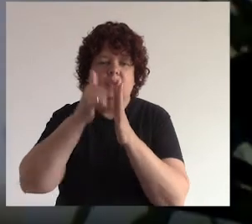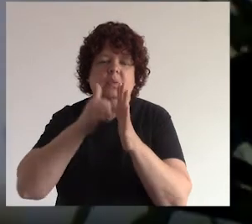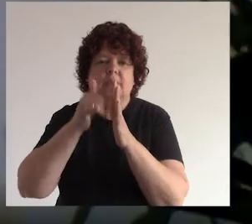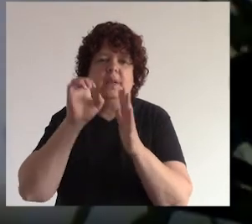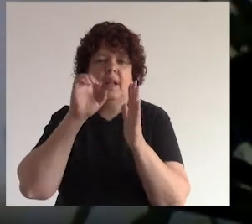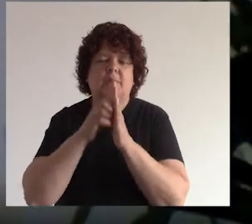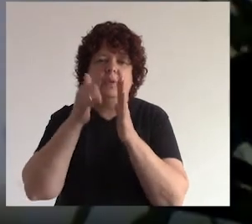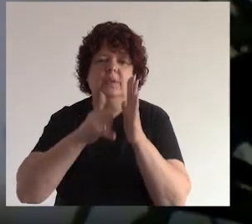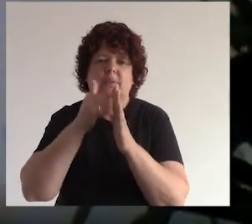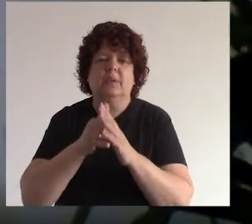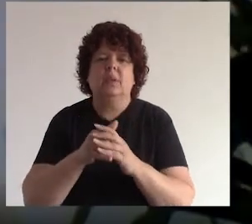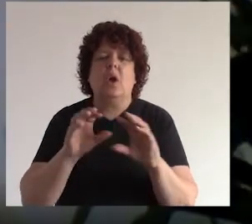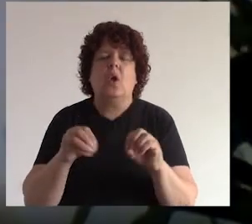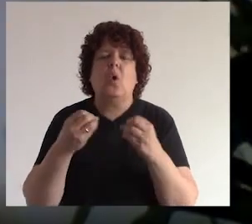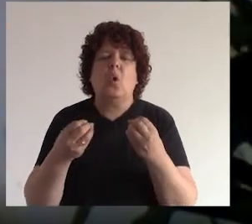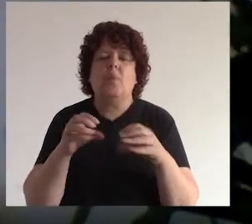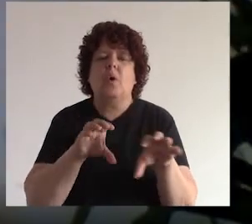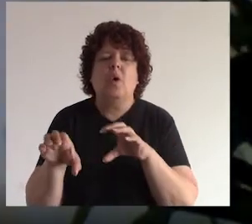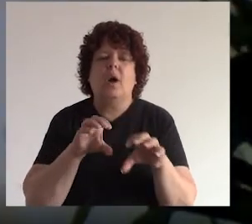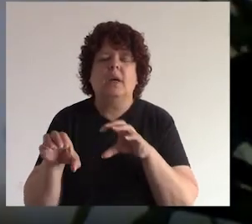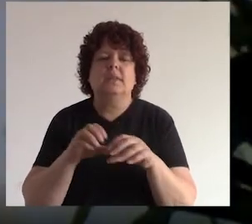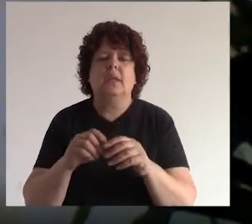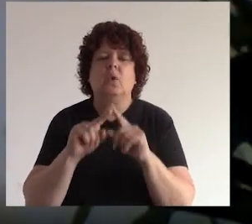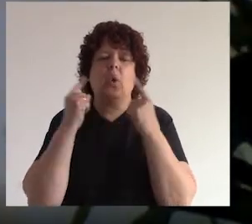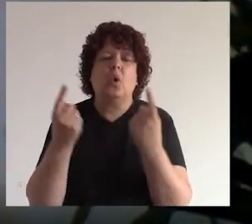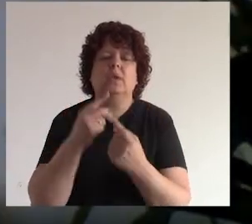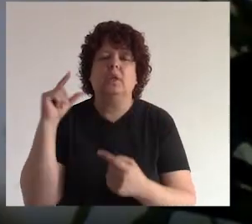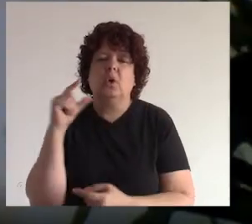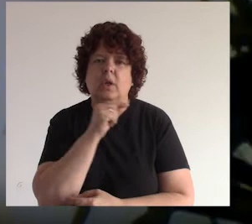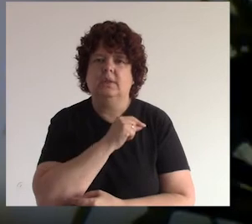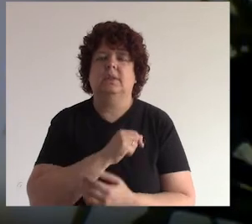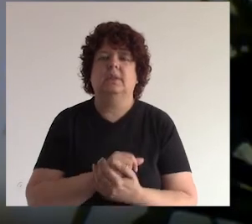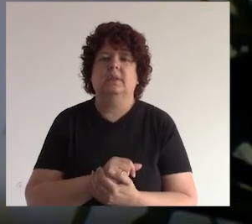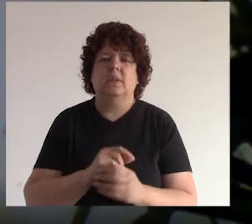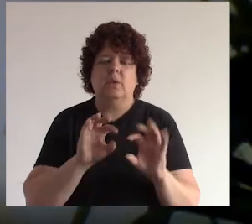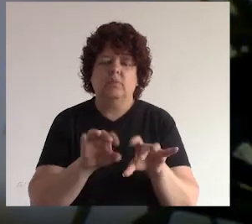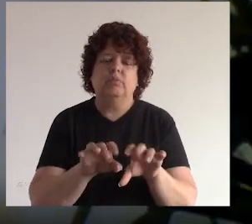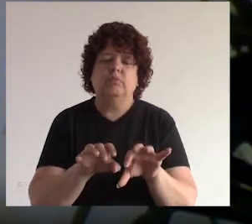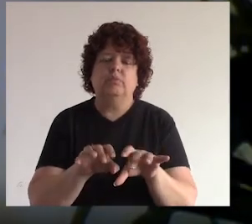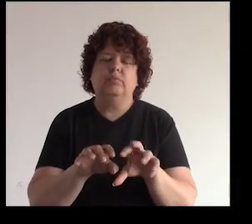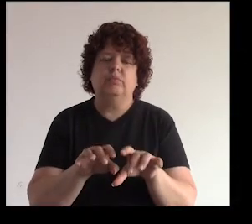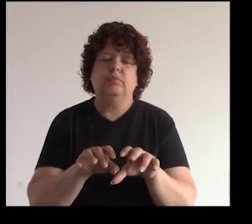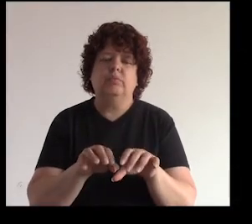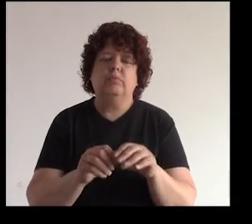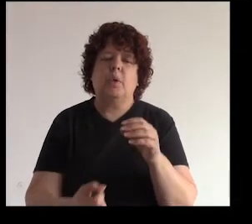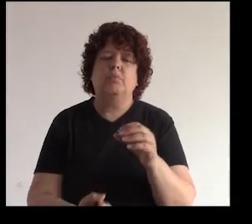YouTube por ejemplo y voy a poner ¿cómo se hace torta de chocolate? ¿cómo se hace torta de chocolate?